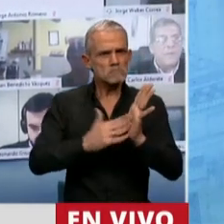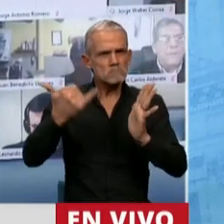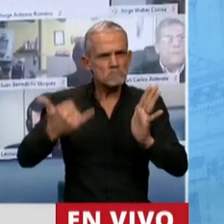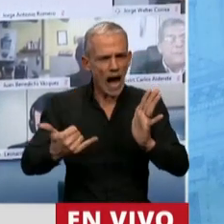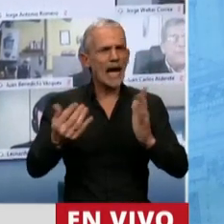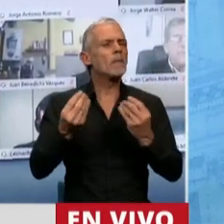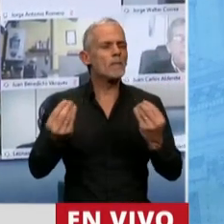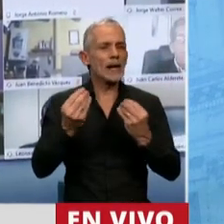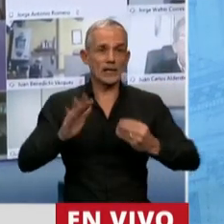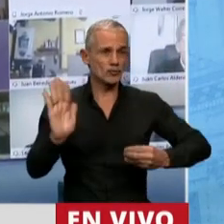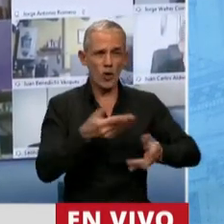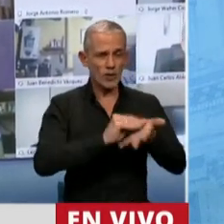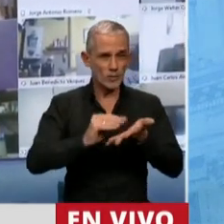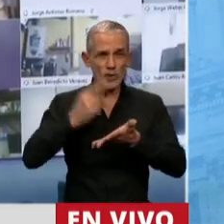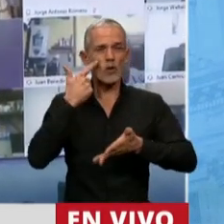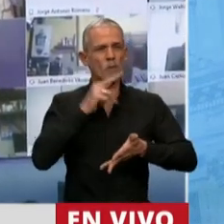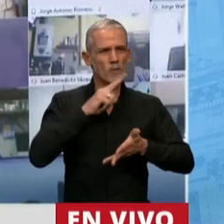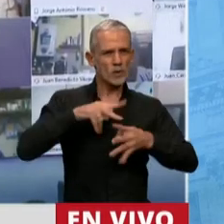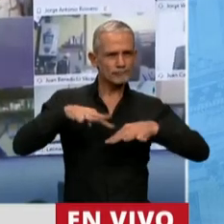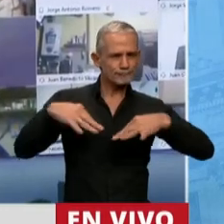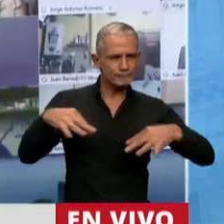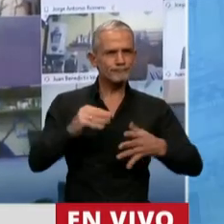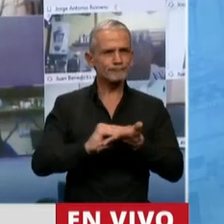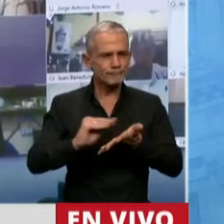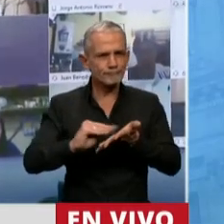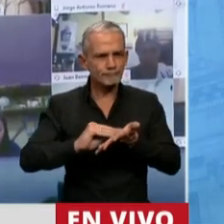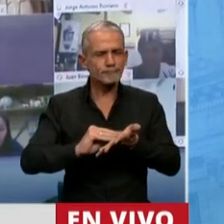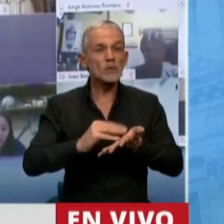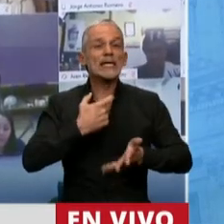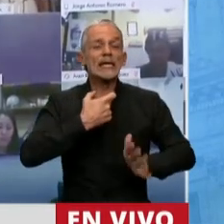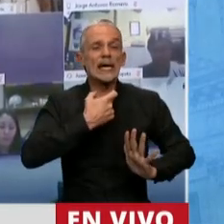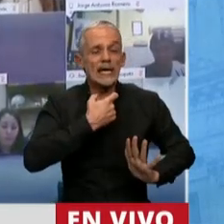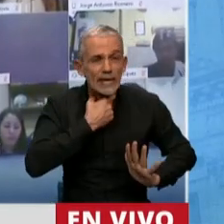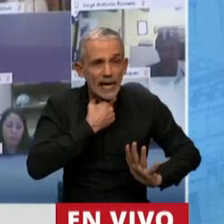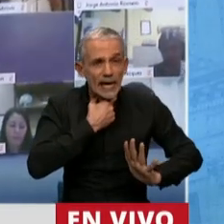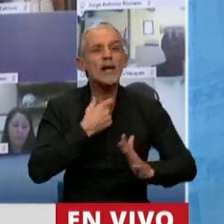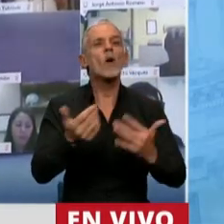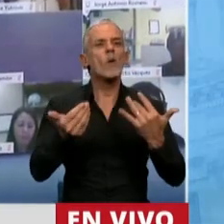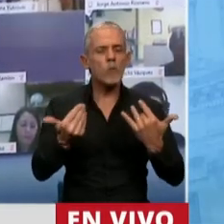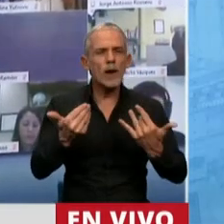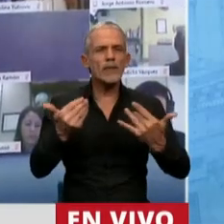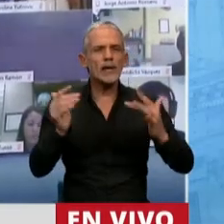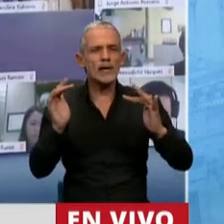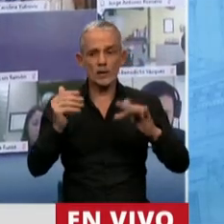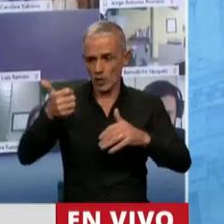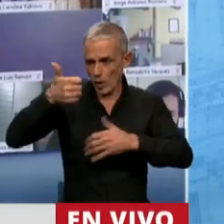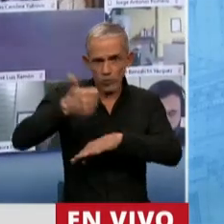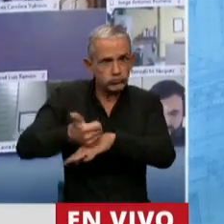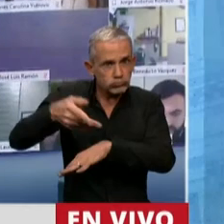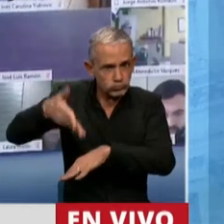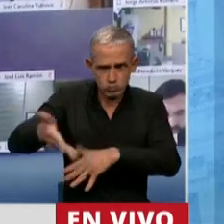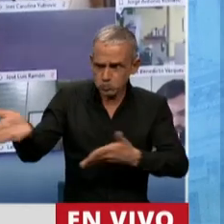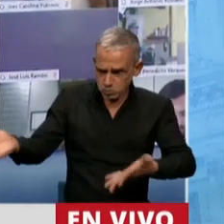para que todos los diputados y diputadas que quisieran pudieran sesionar de manera presencial